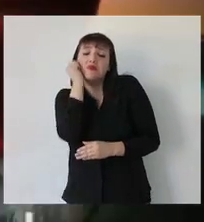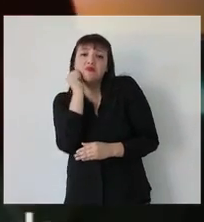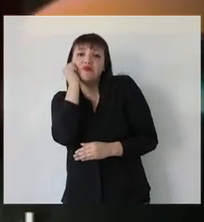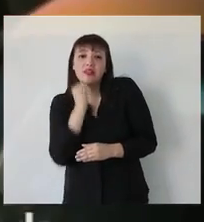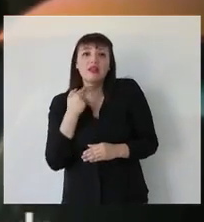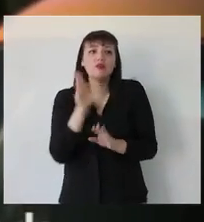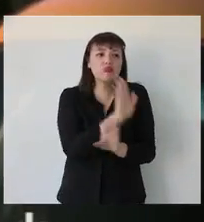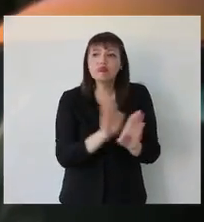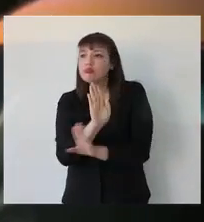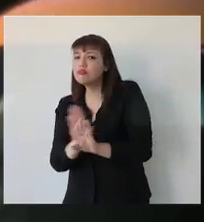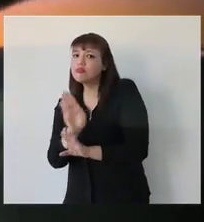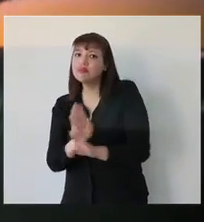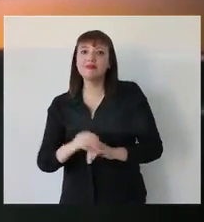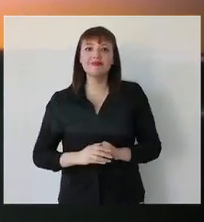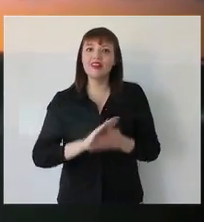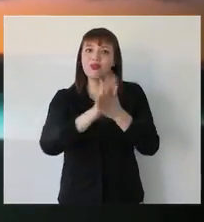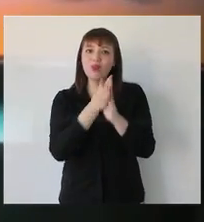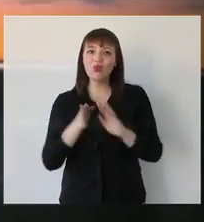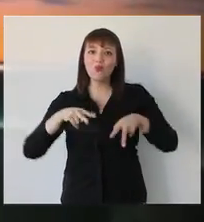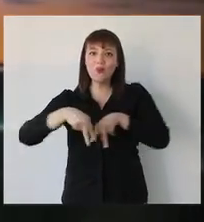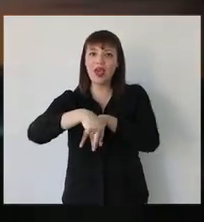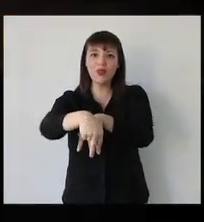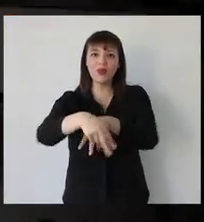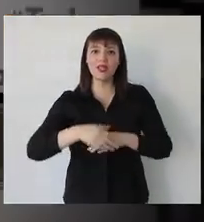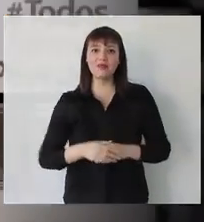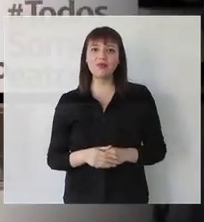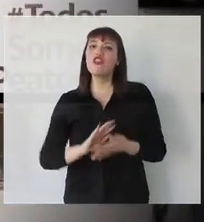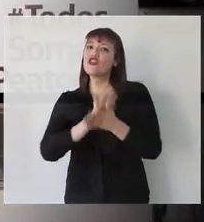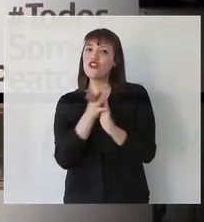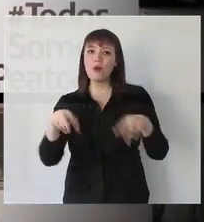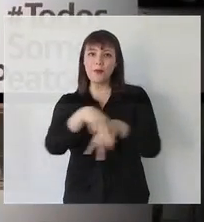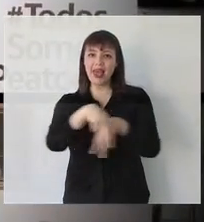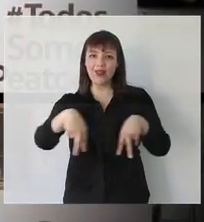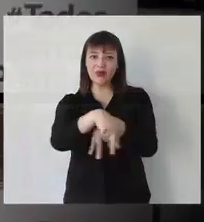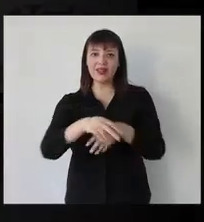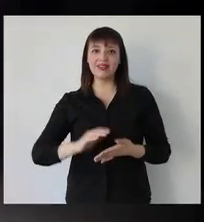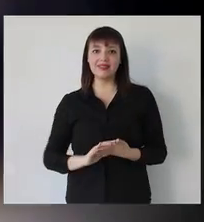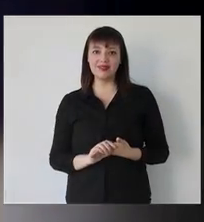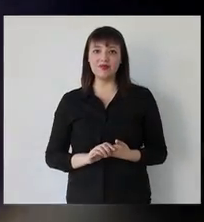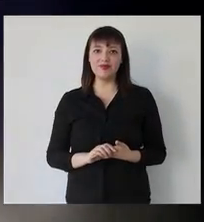ser precavido. Todos somos peatones. Todos somos peatones.